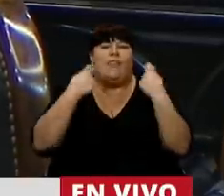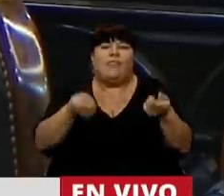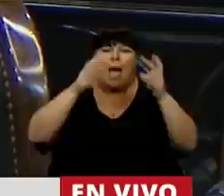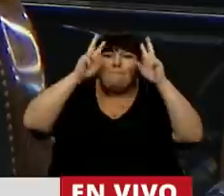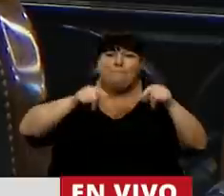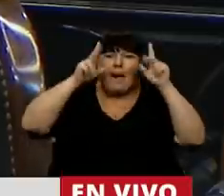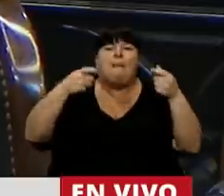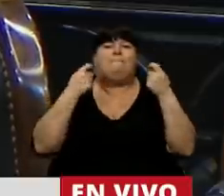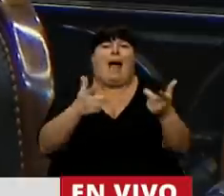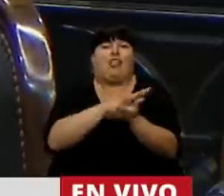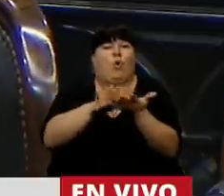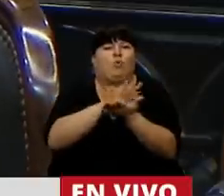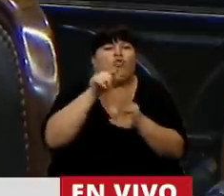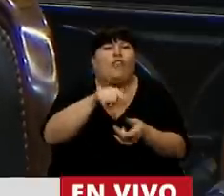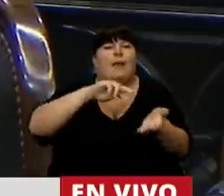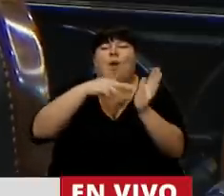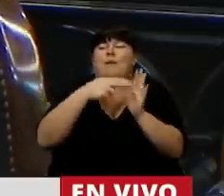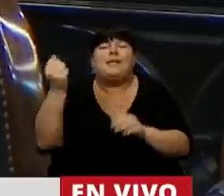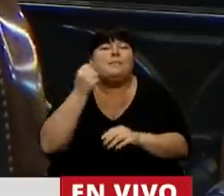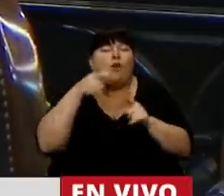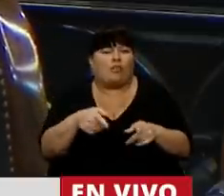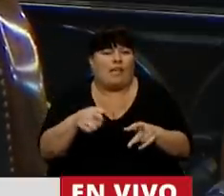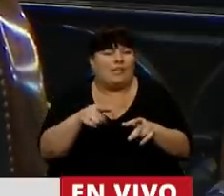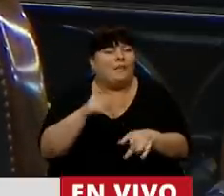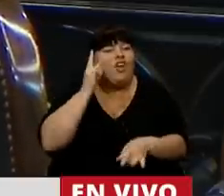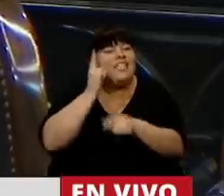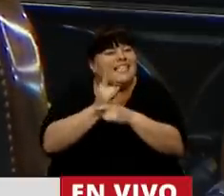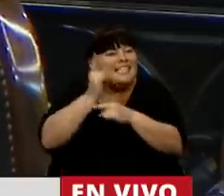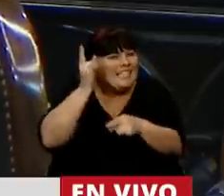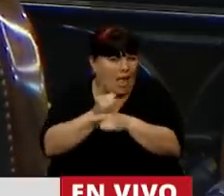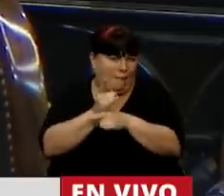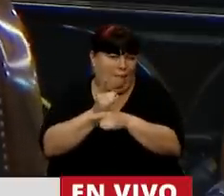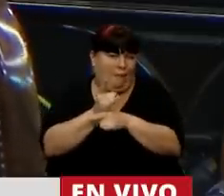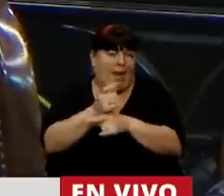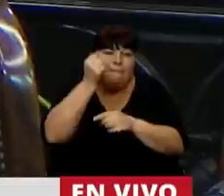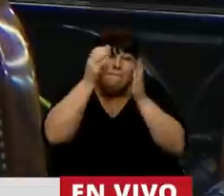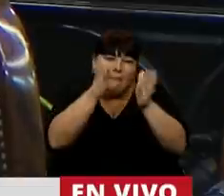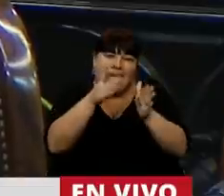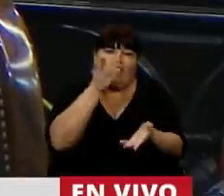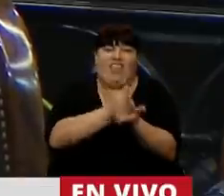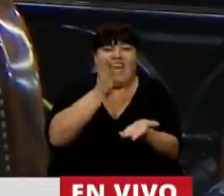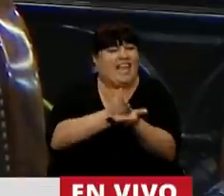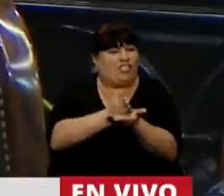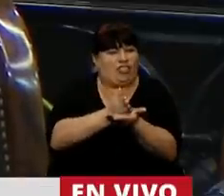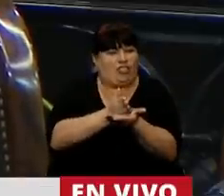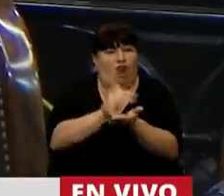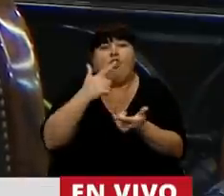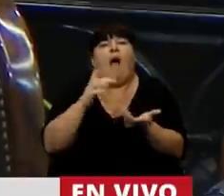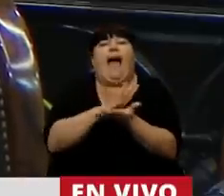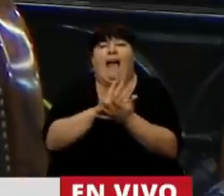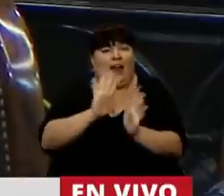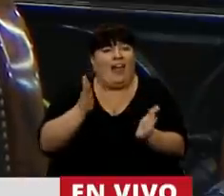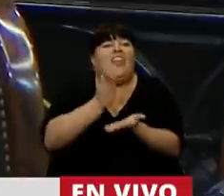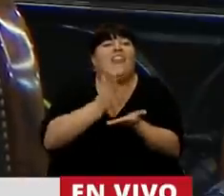políticas que tiendan a darle solución al problema de raíz, pero siempre, siempre priorizando ese derecho que es innegociable,